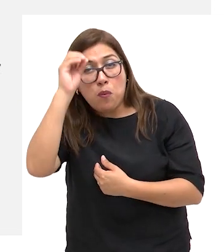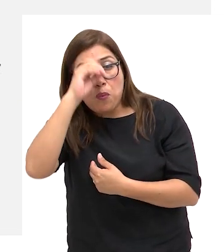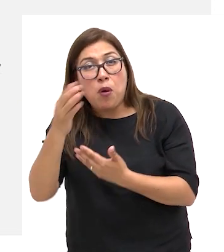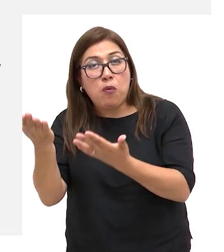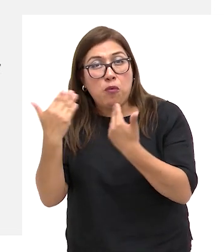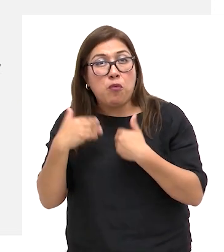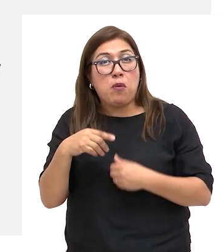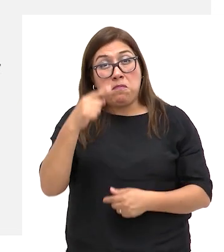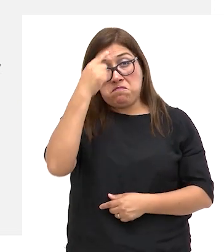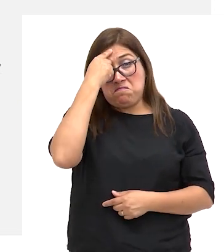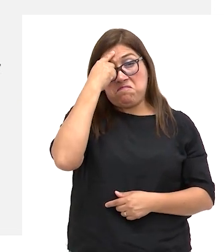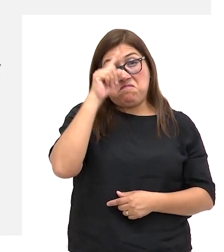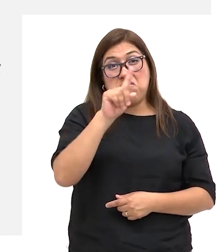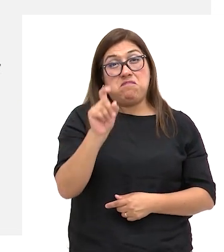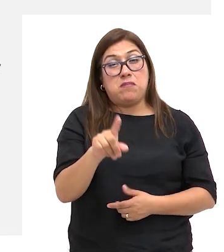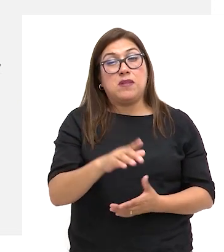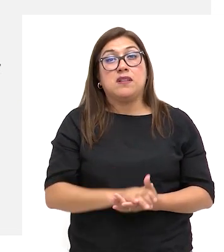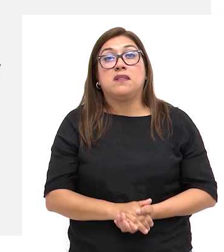principal?